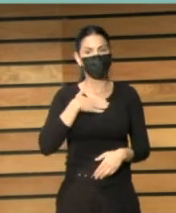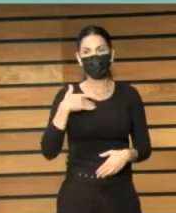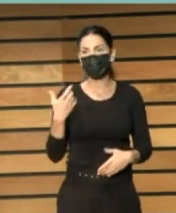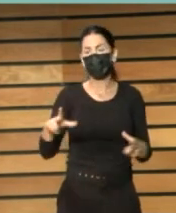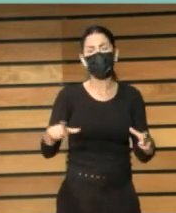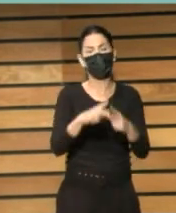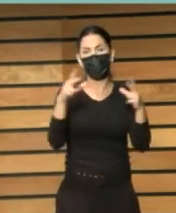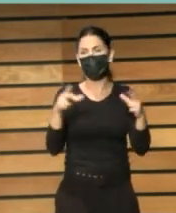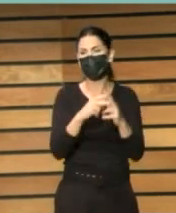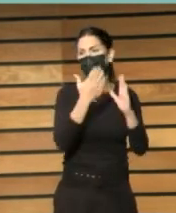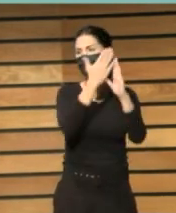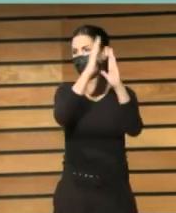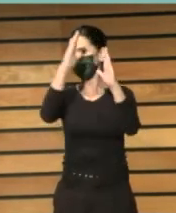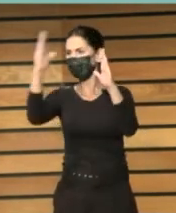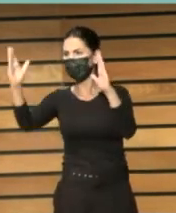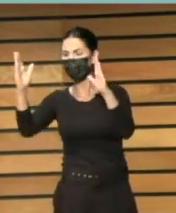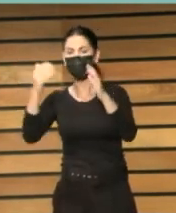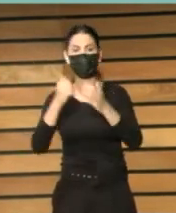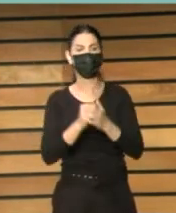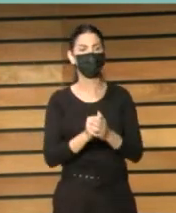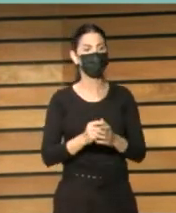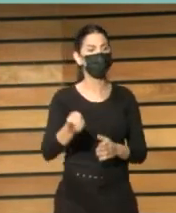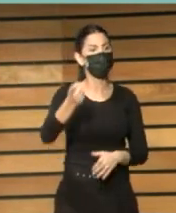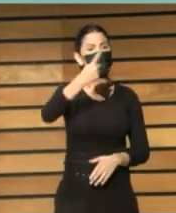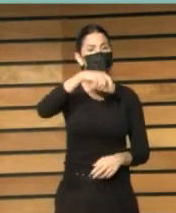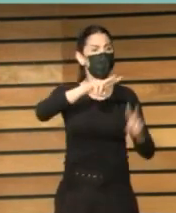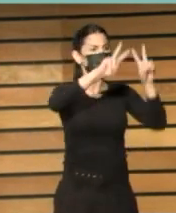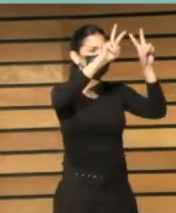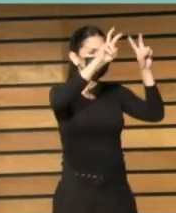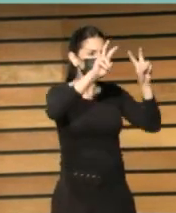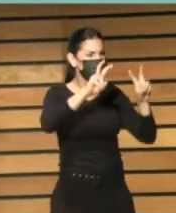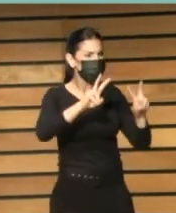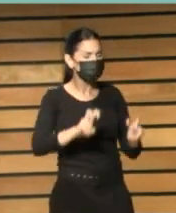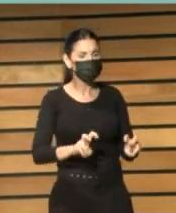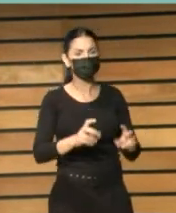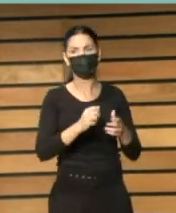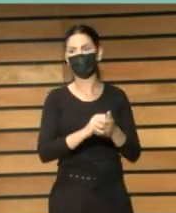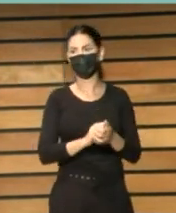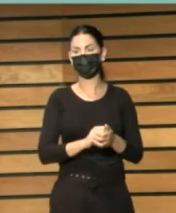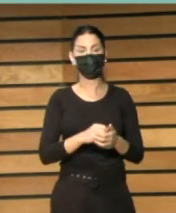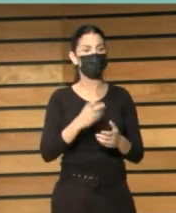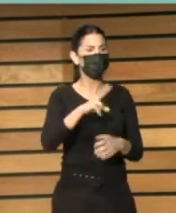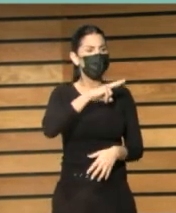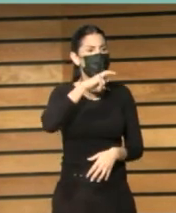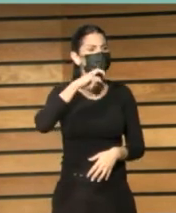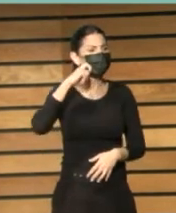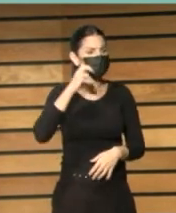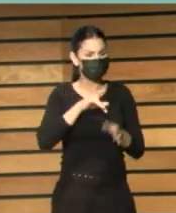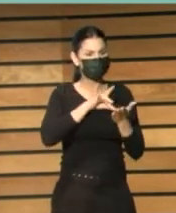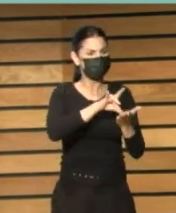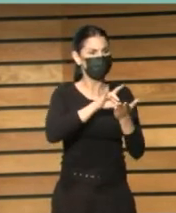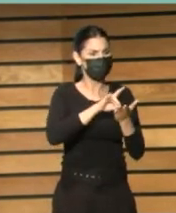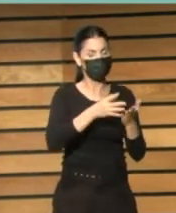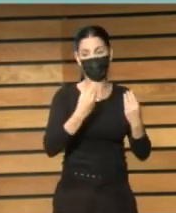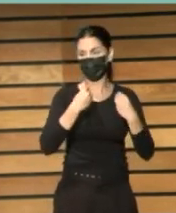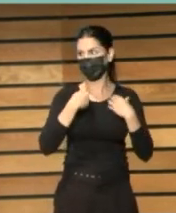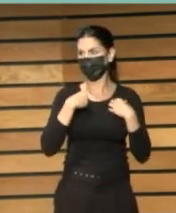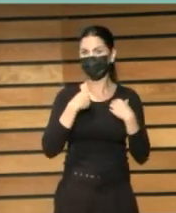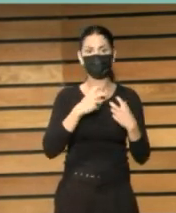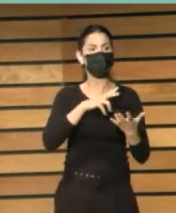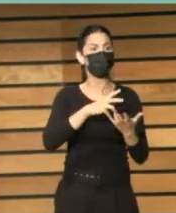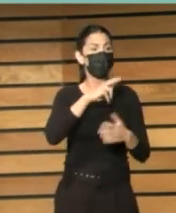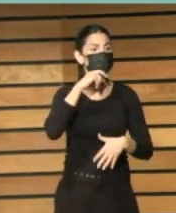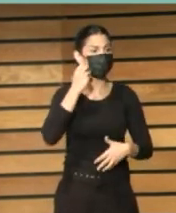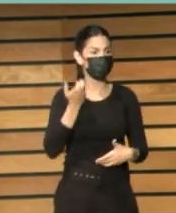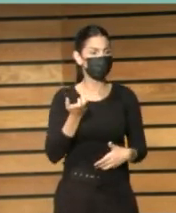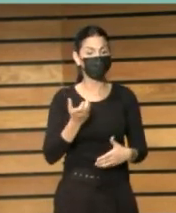cualquier otra biblioteca se ponga a hacer estudios se ponga a poner en valor sus servicios que sirven primero